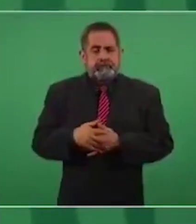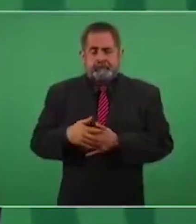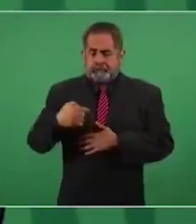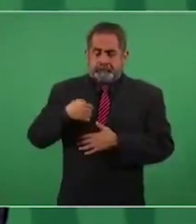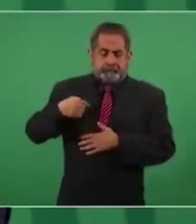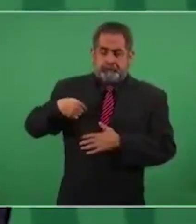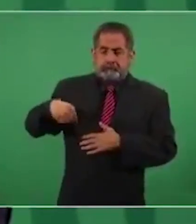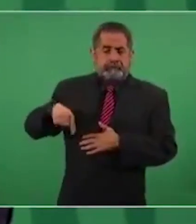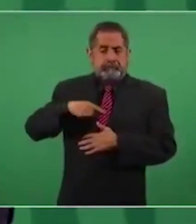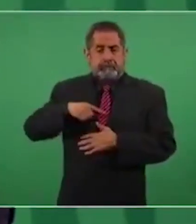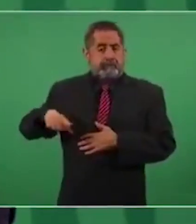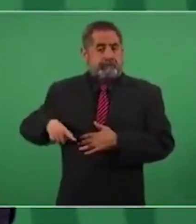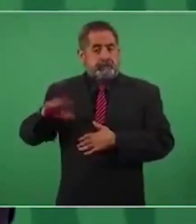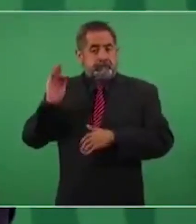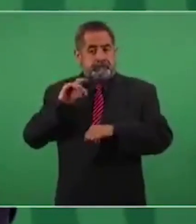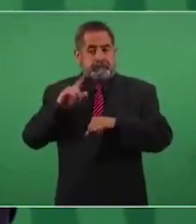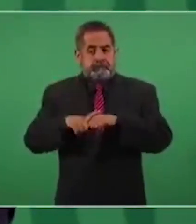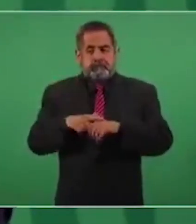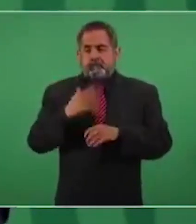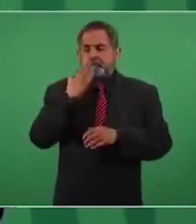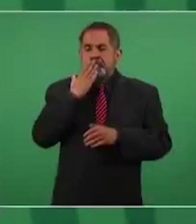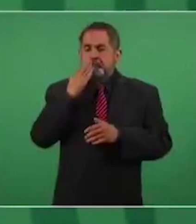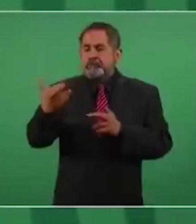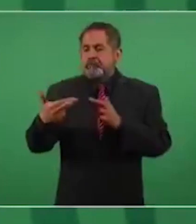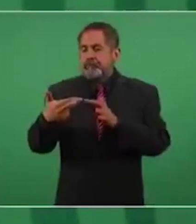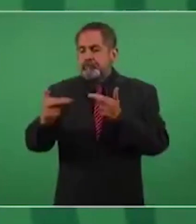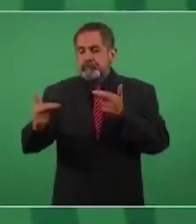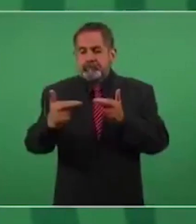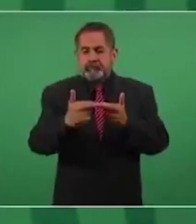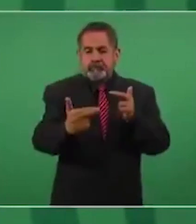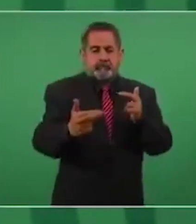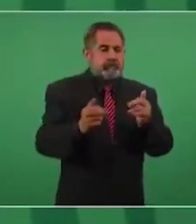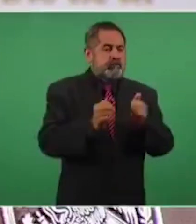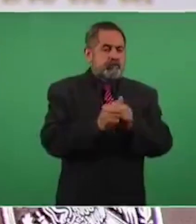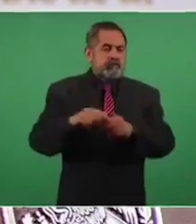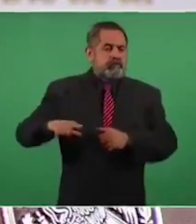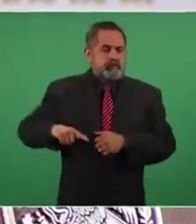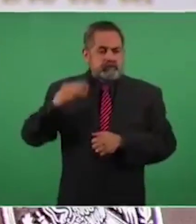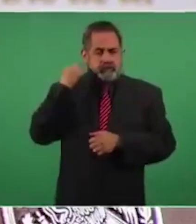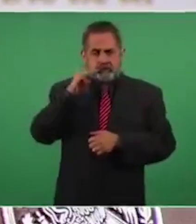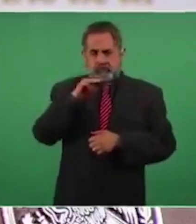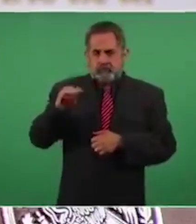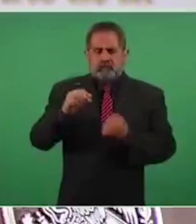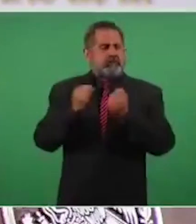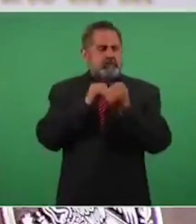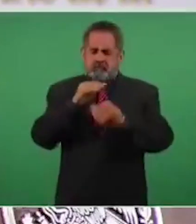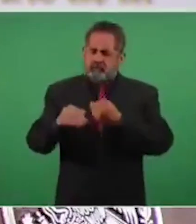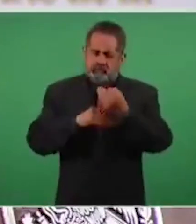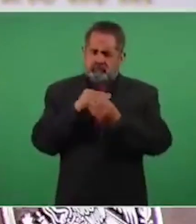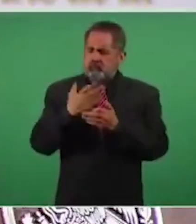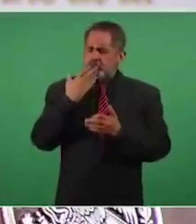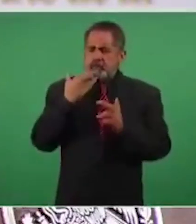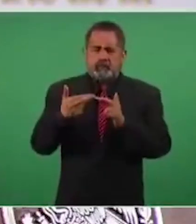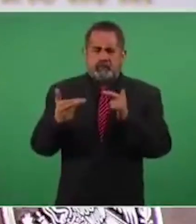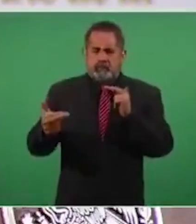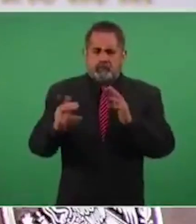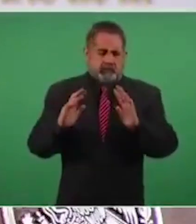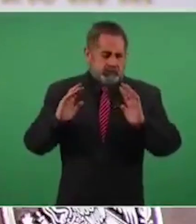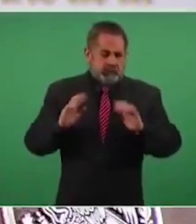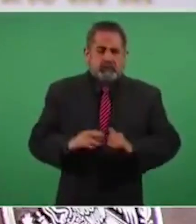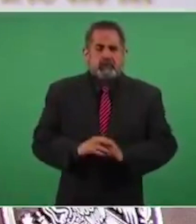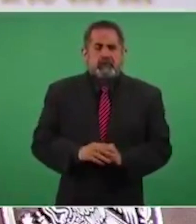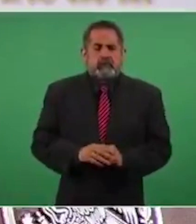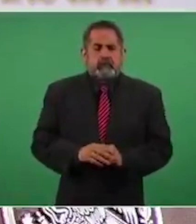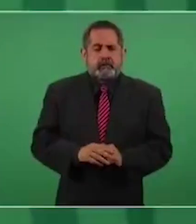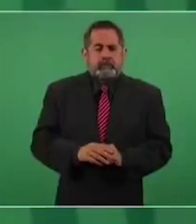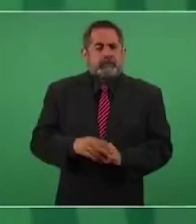procedimiento. Dijo que recibirá la vacuna de AstraZeneca y lo hará durante una de sus conferencias para demostrar a todas las personas que no hay nada